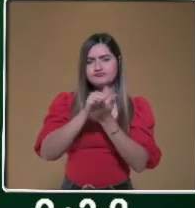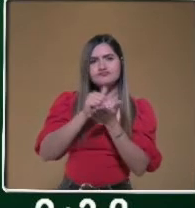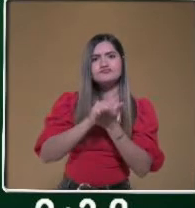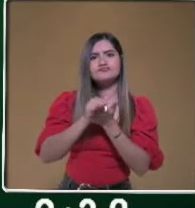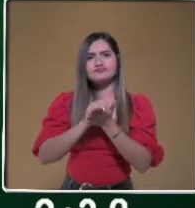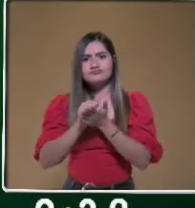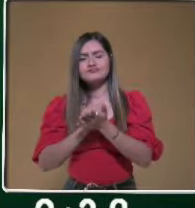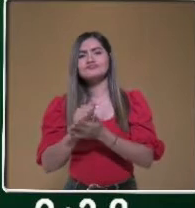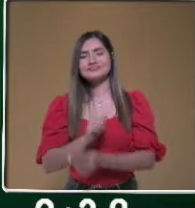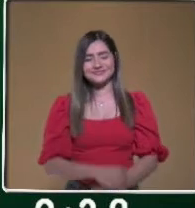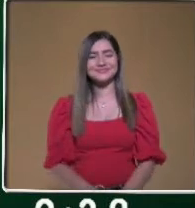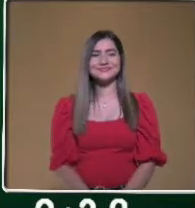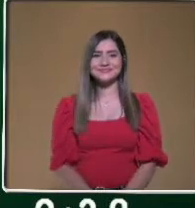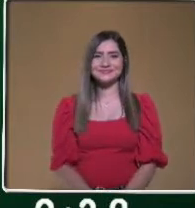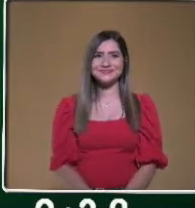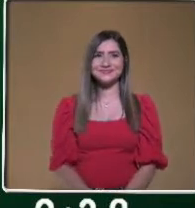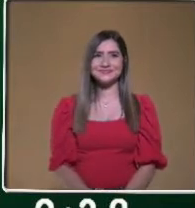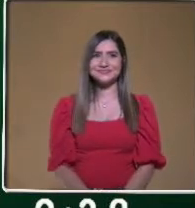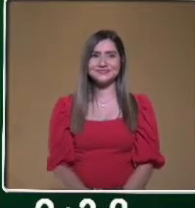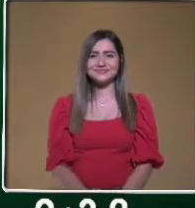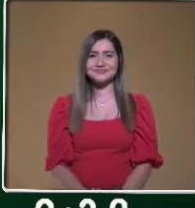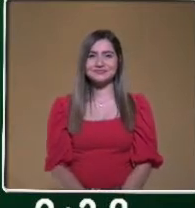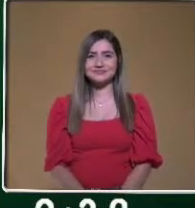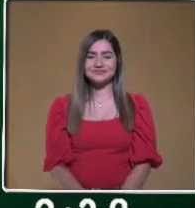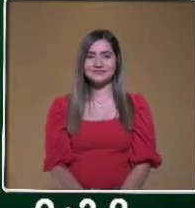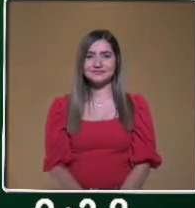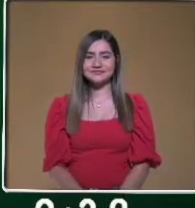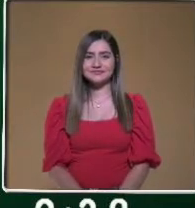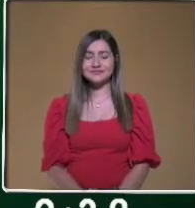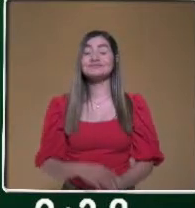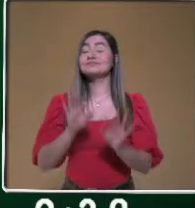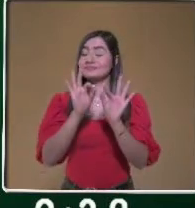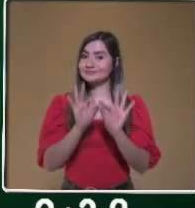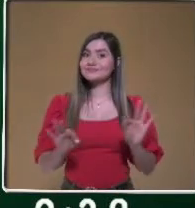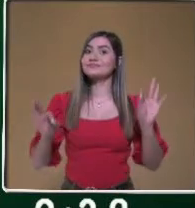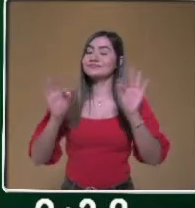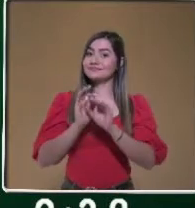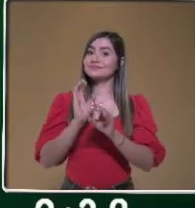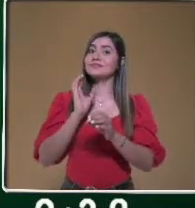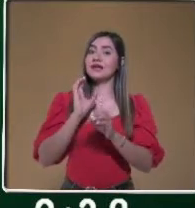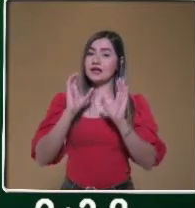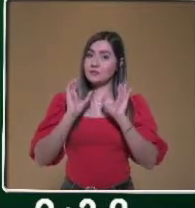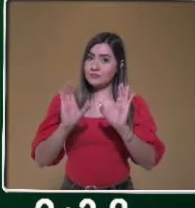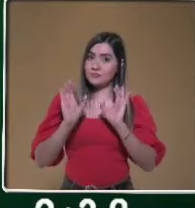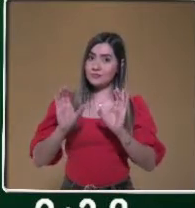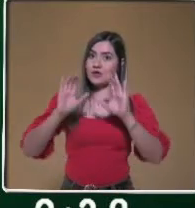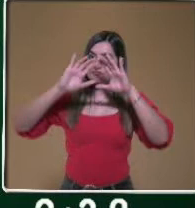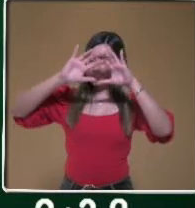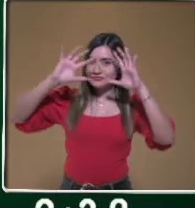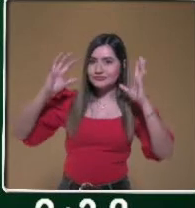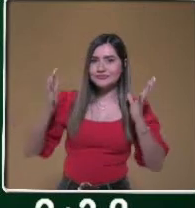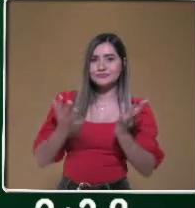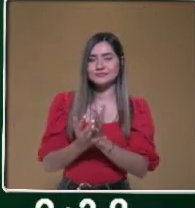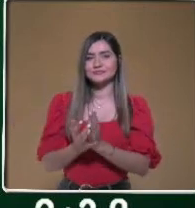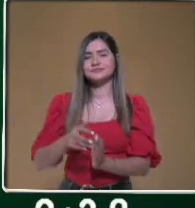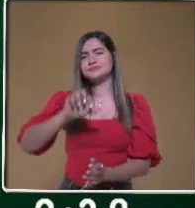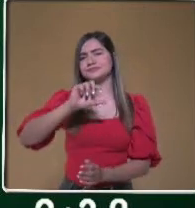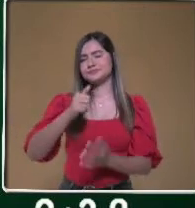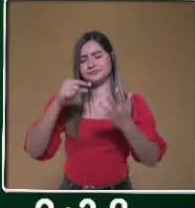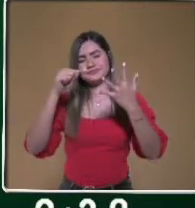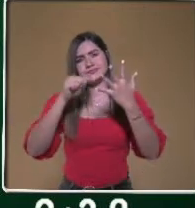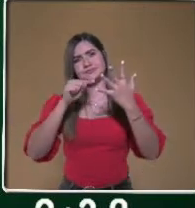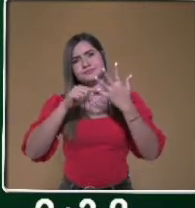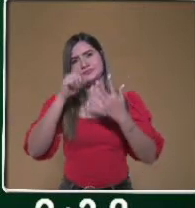Exactamente. Recuerda que nada más tenemos este planeta y es importante cuidarlo. Otra de las recomendaciones es un